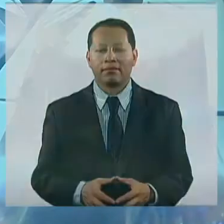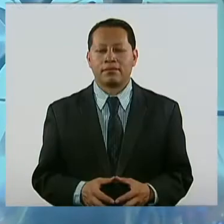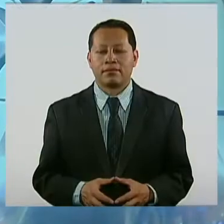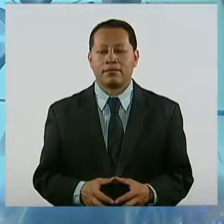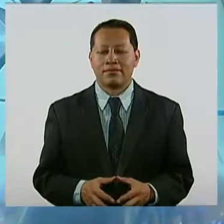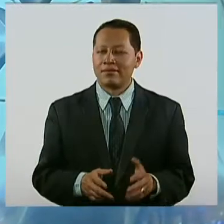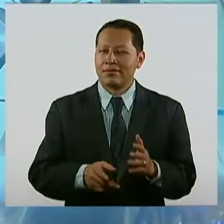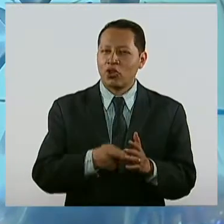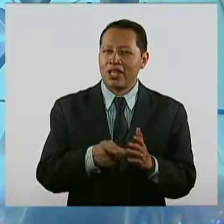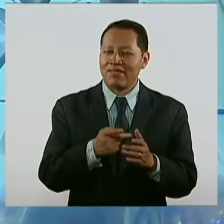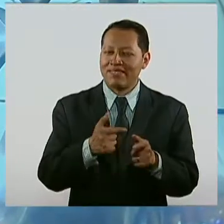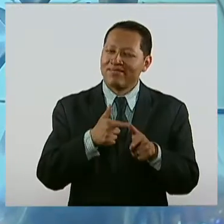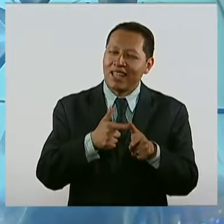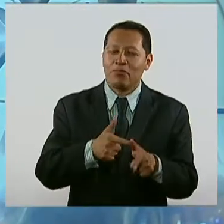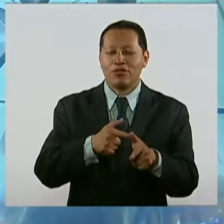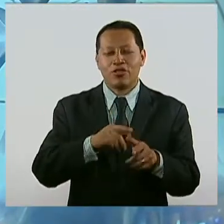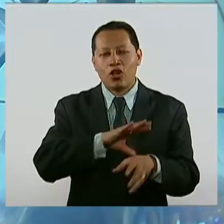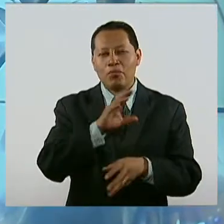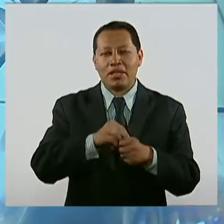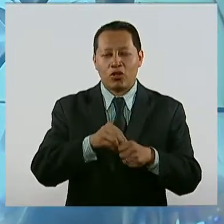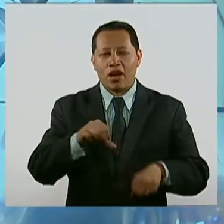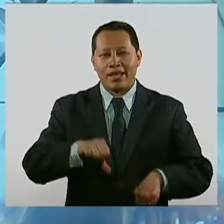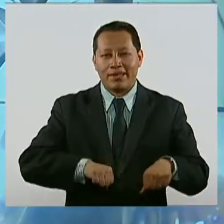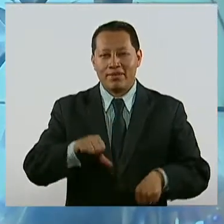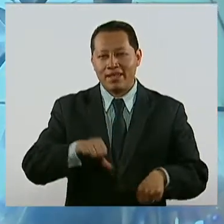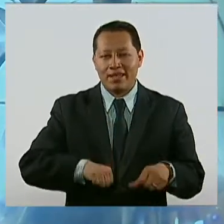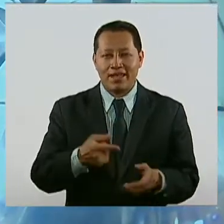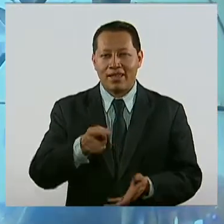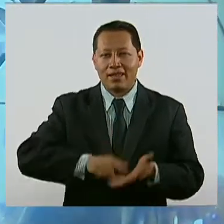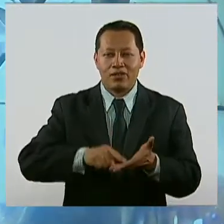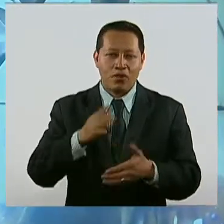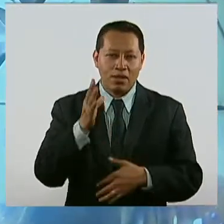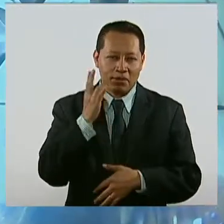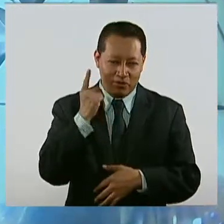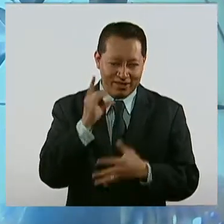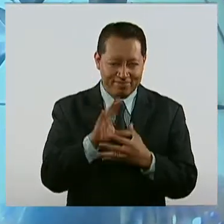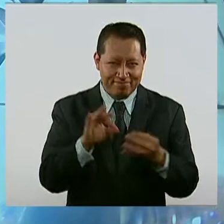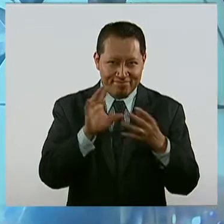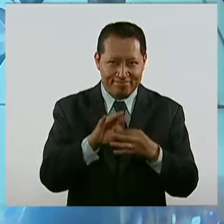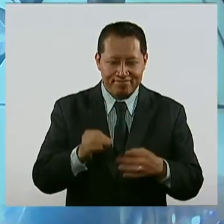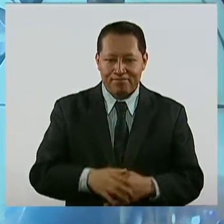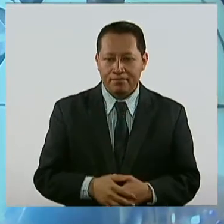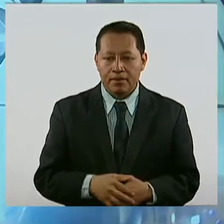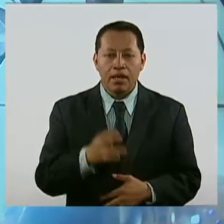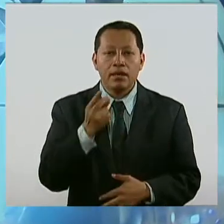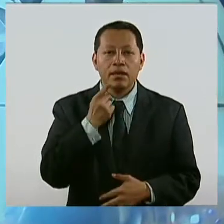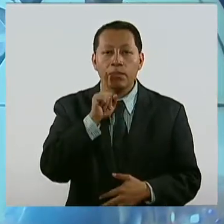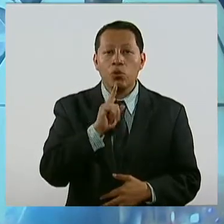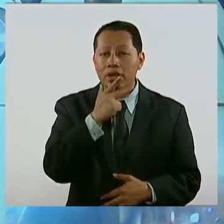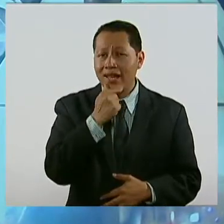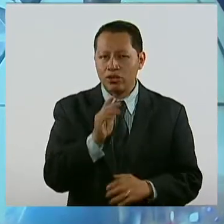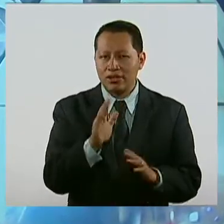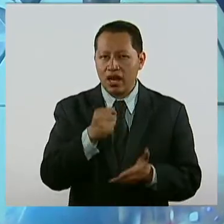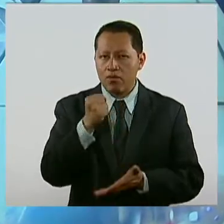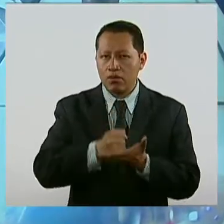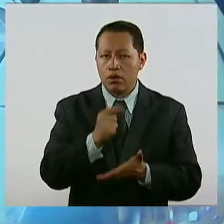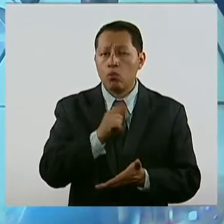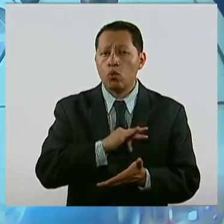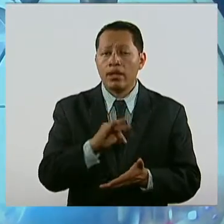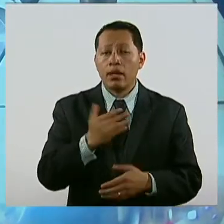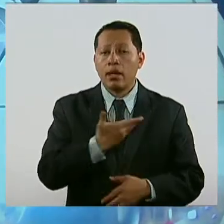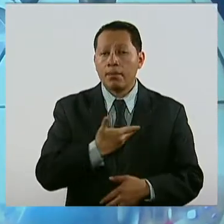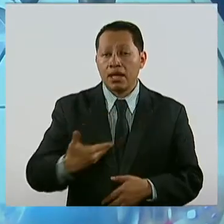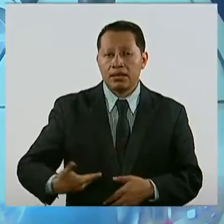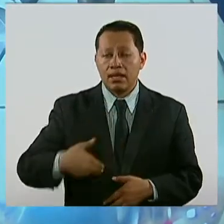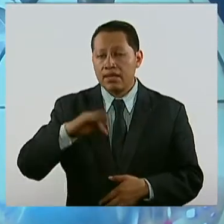Estamos de regreso con todos ustedes, vamos con toda la actividad en el Palacio Legislativo de San Lázaro. Las y los diputados avalaron establecer como facultad del Poder